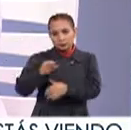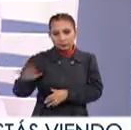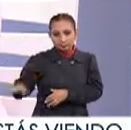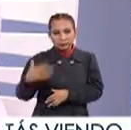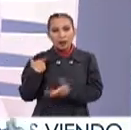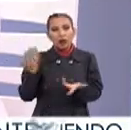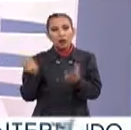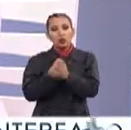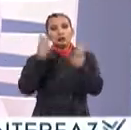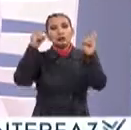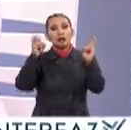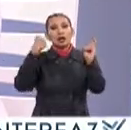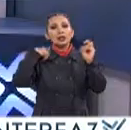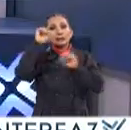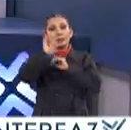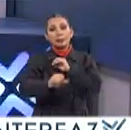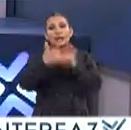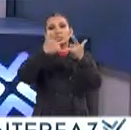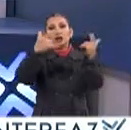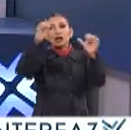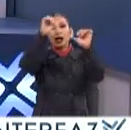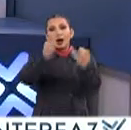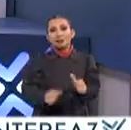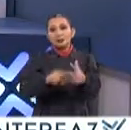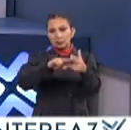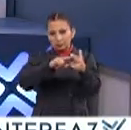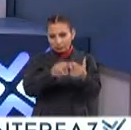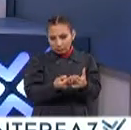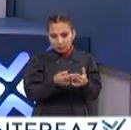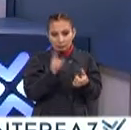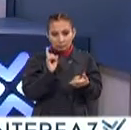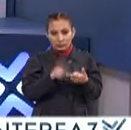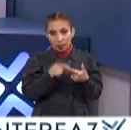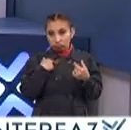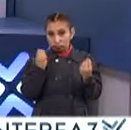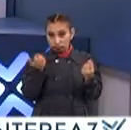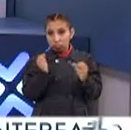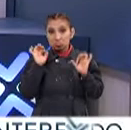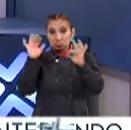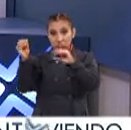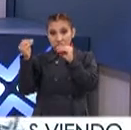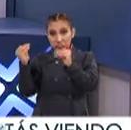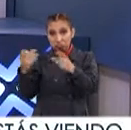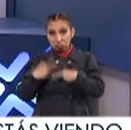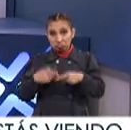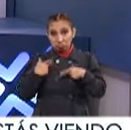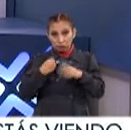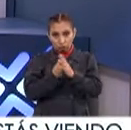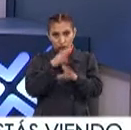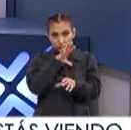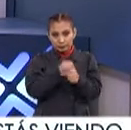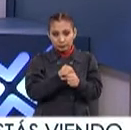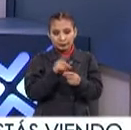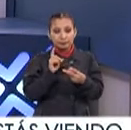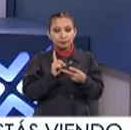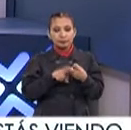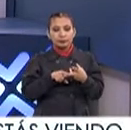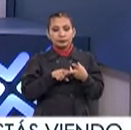Estamos impartiendo El curso sabatino De Historia del Arte Introducción a la Historia del Arte Que ha tenido mucha Mucha demanda Y que es un curso Muy completo